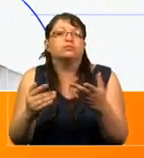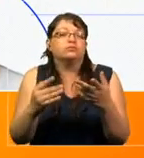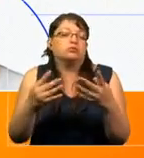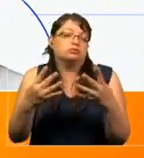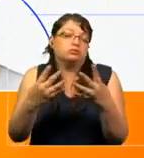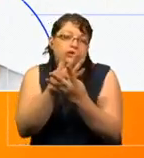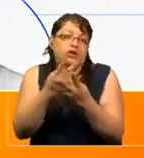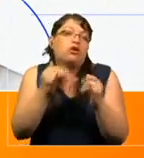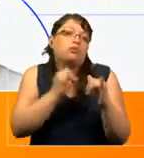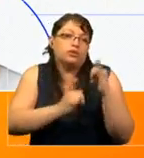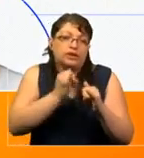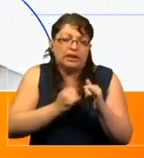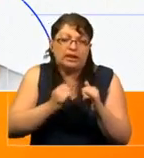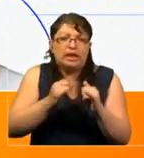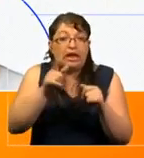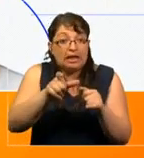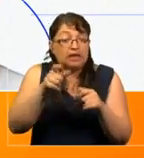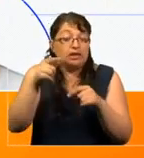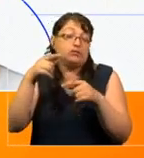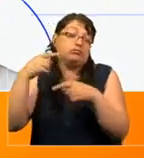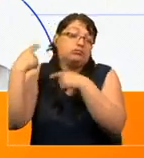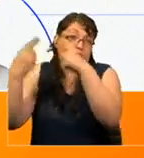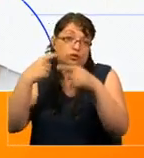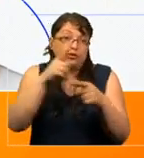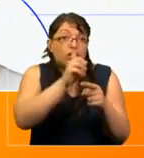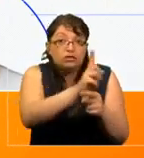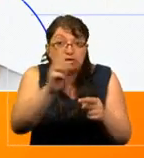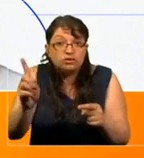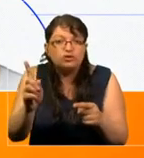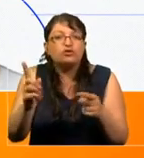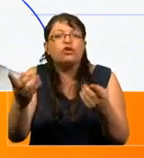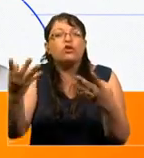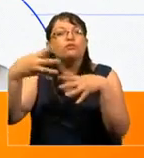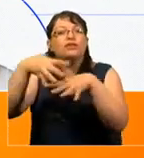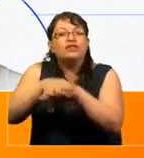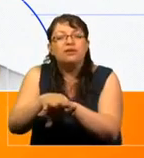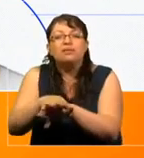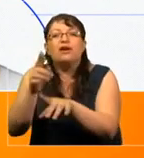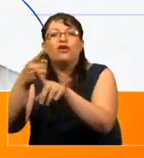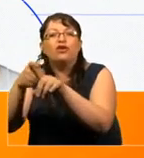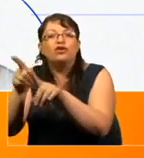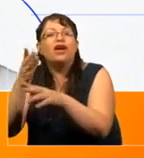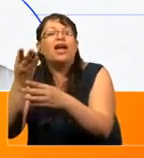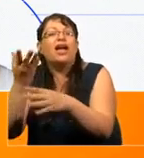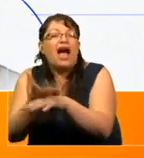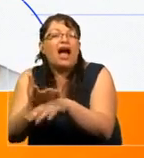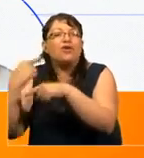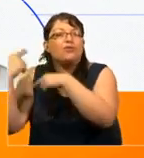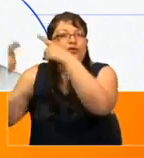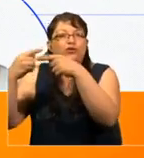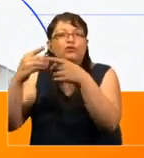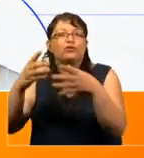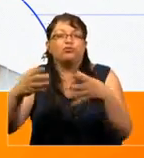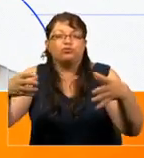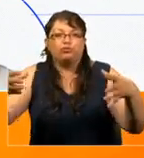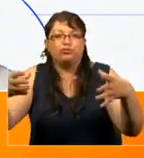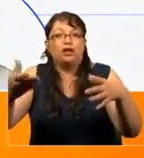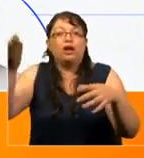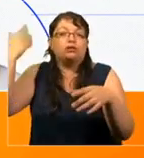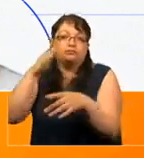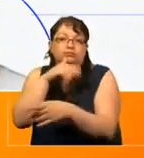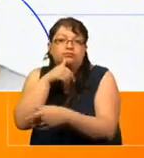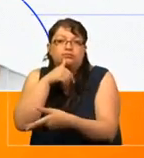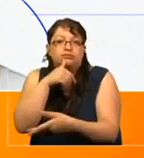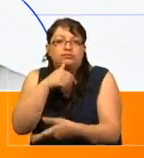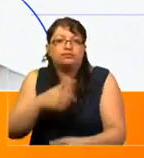redes. Y estas historias personales se mezclan con las otras y crean un ecosistema de historias que antes no existía.